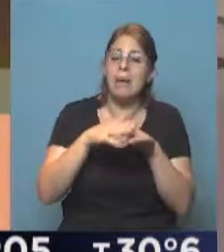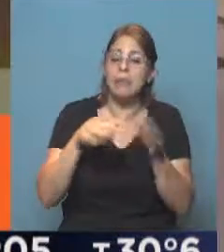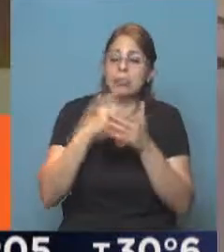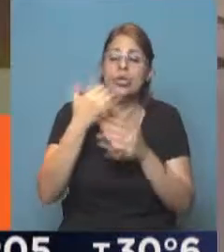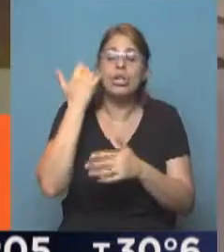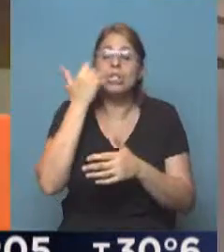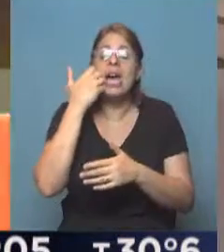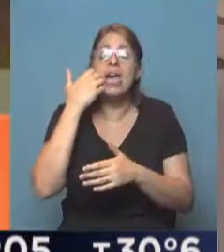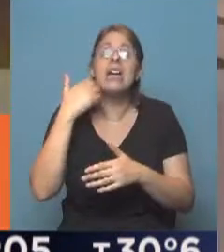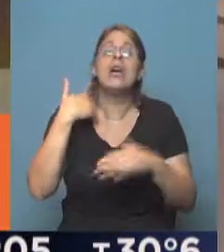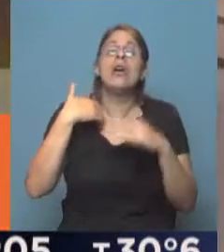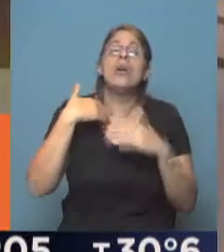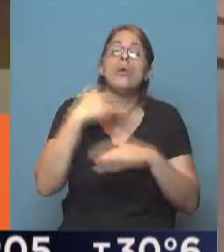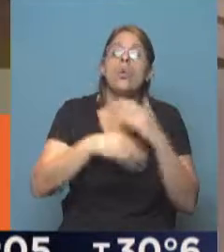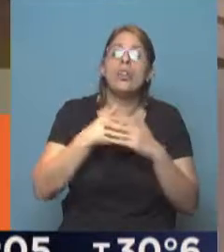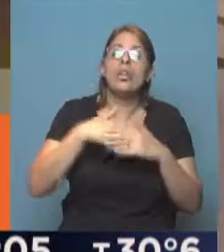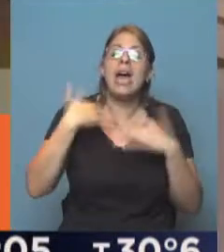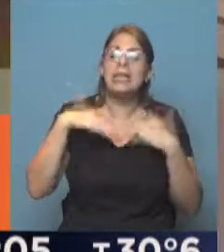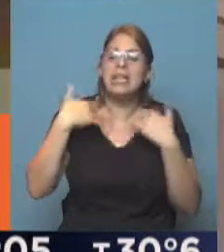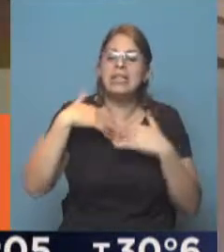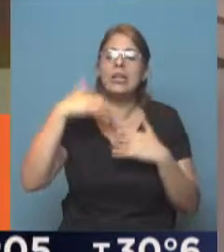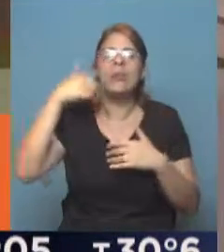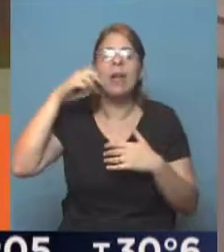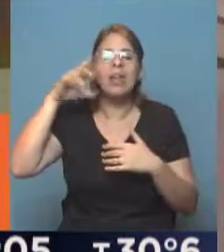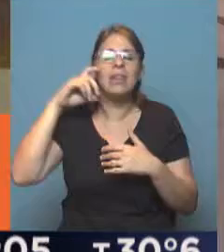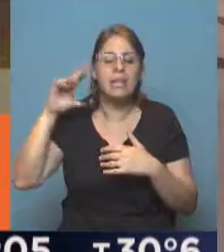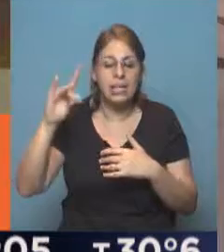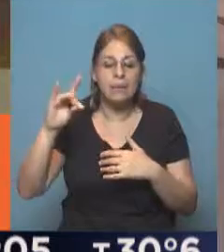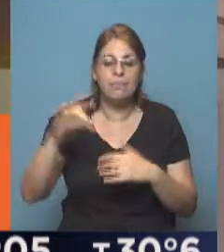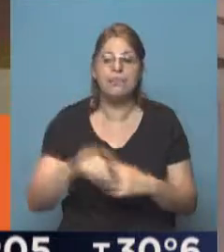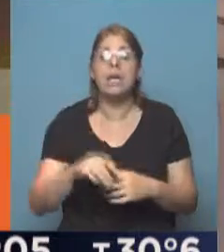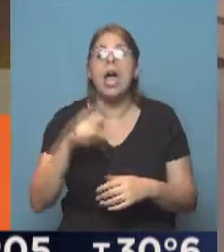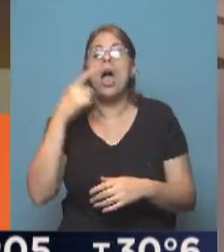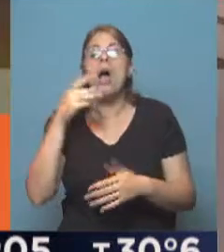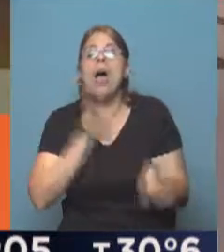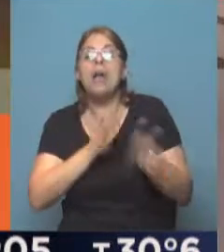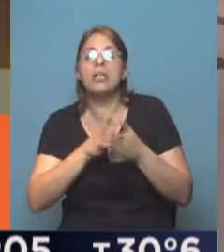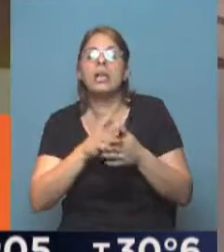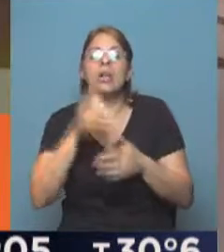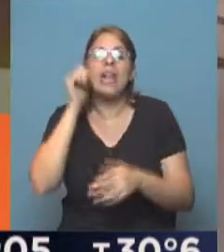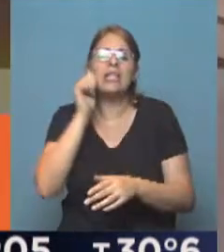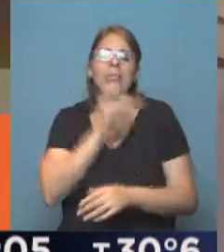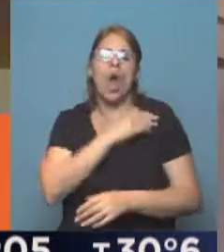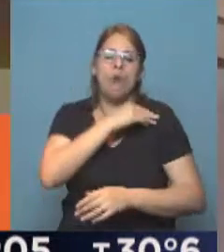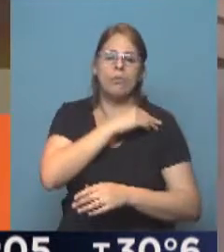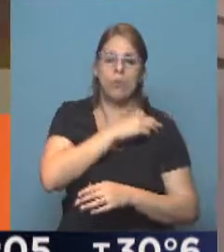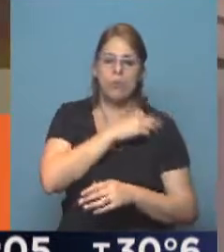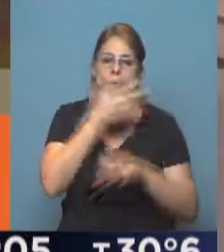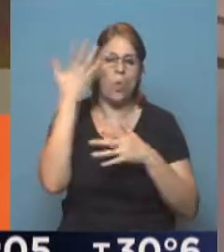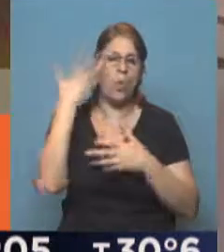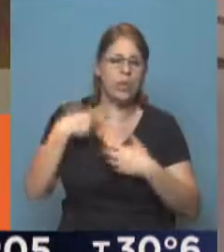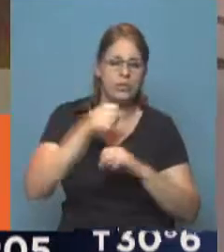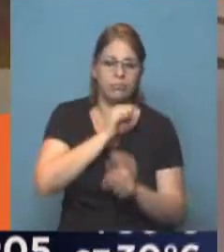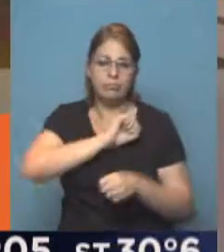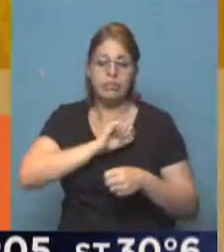Atlético de Madrid, quien será el reemplazante en caso de no llegar en condiciones, luxación de hombro es la lesión que ha tenido el arquero de